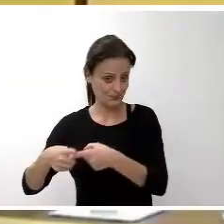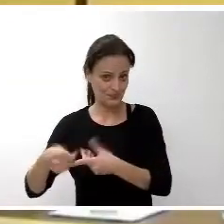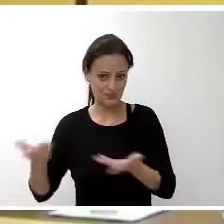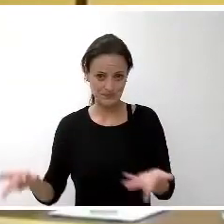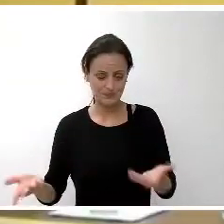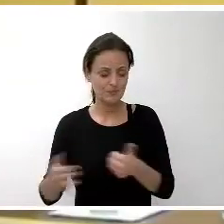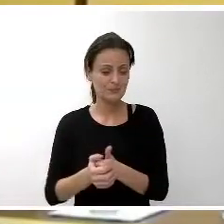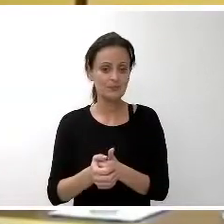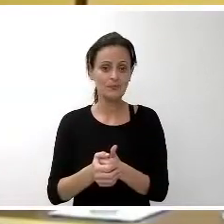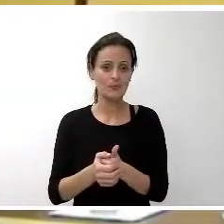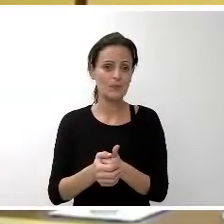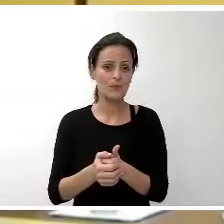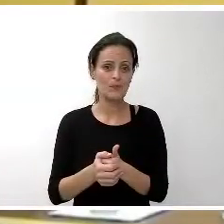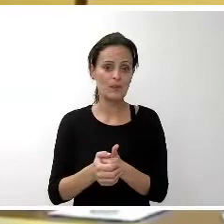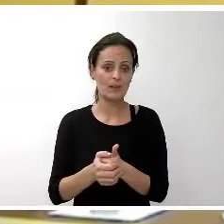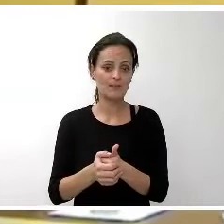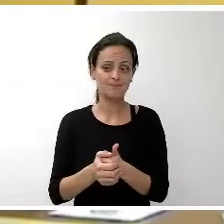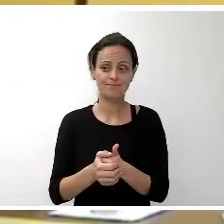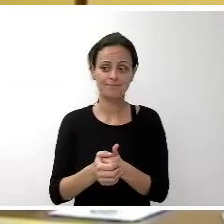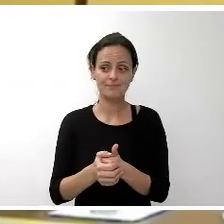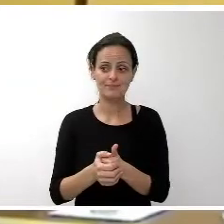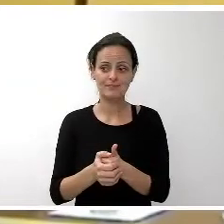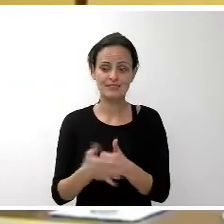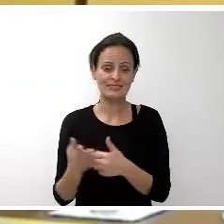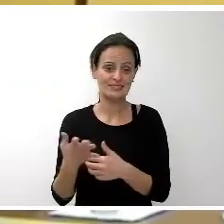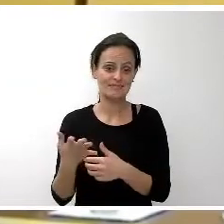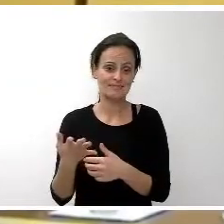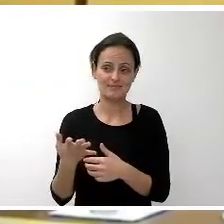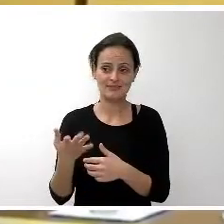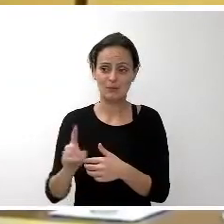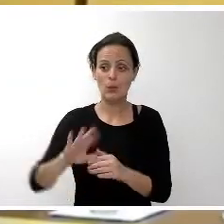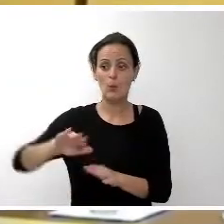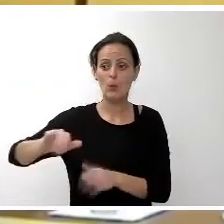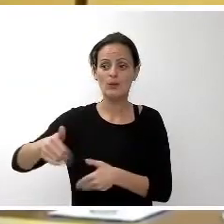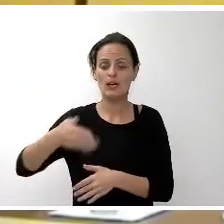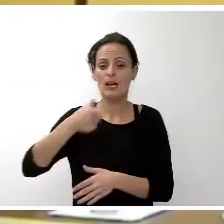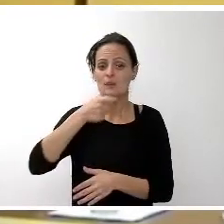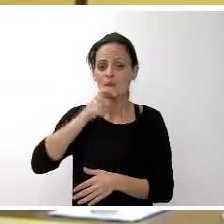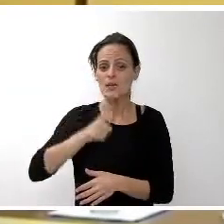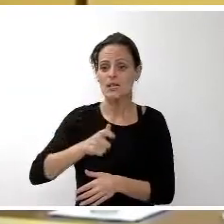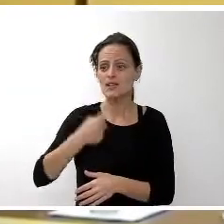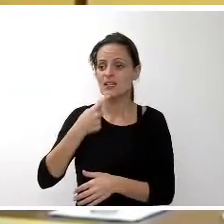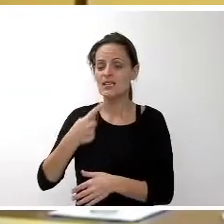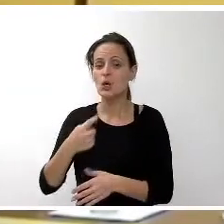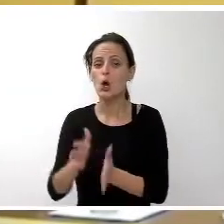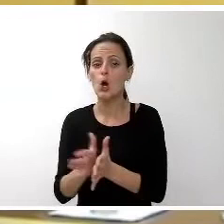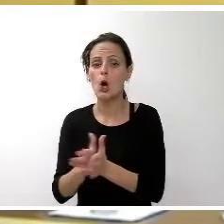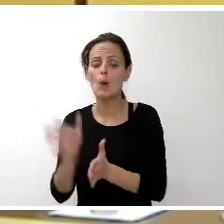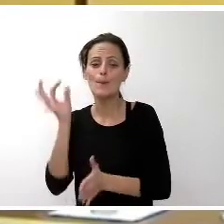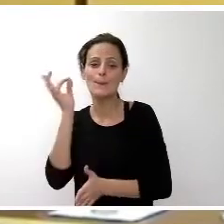mí. Y, como no, suscribo al pie de la letra las últimas palabras escuchadas y que vienen de la compañera